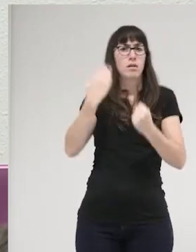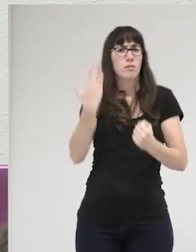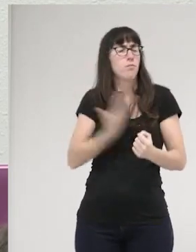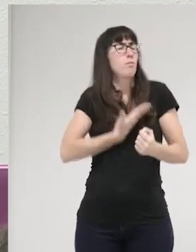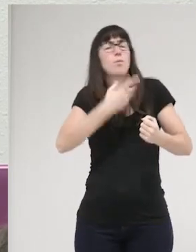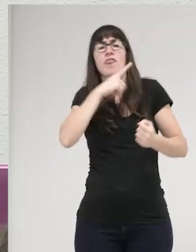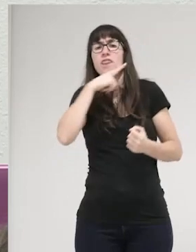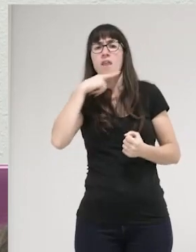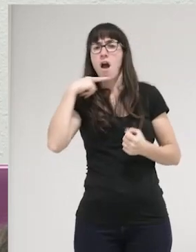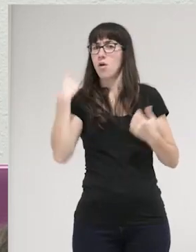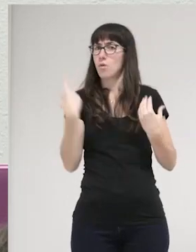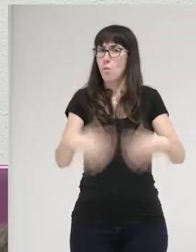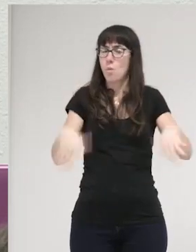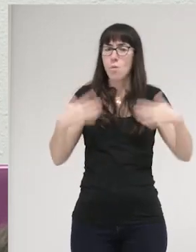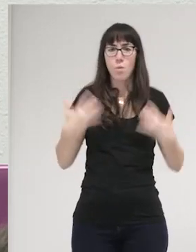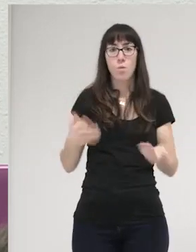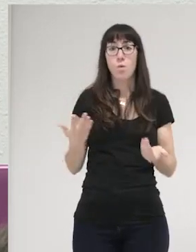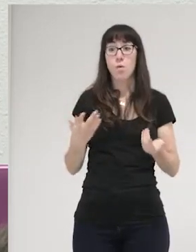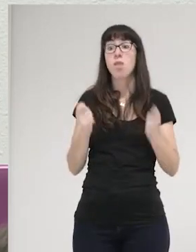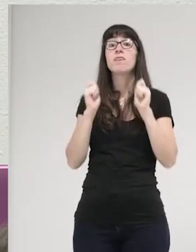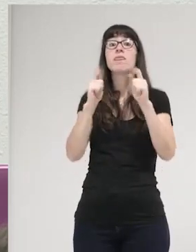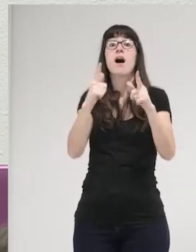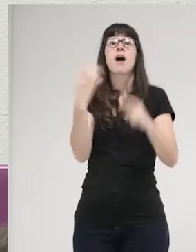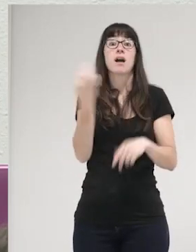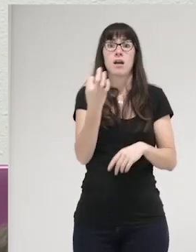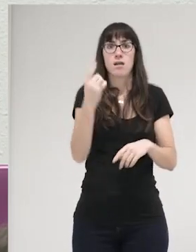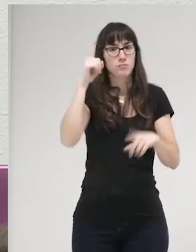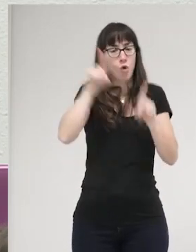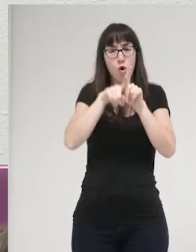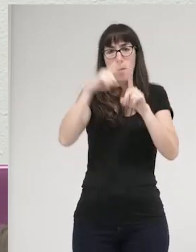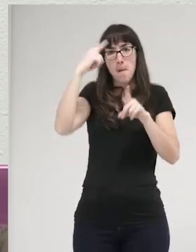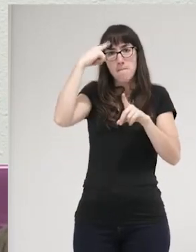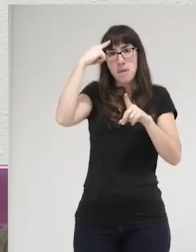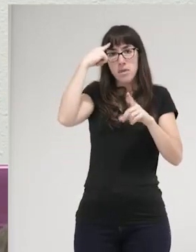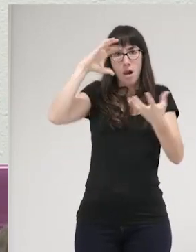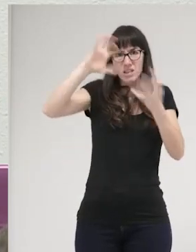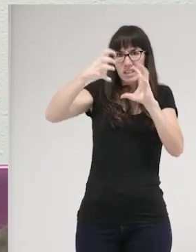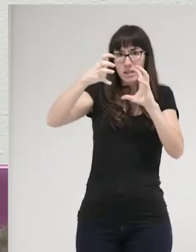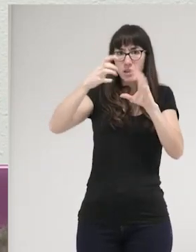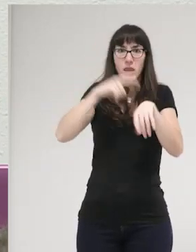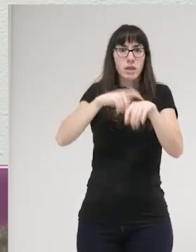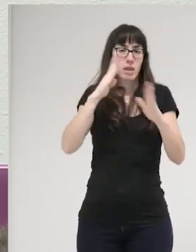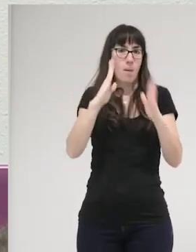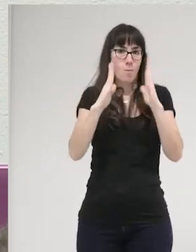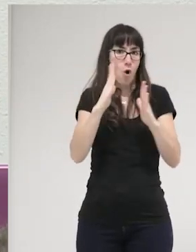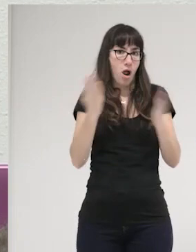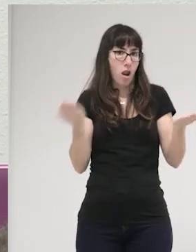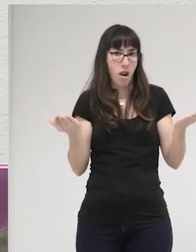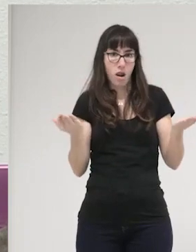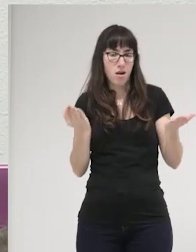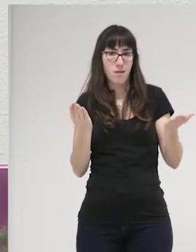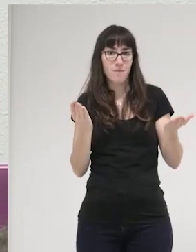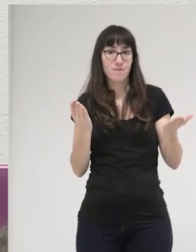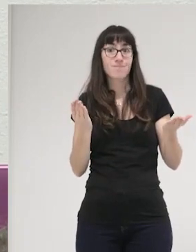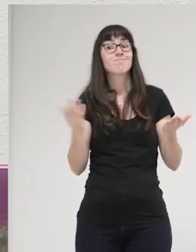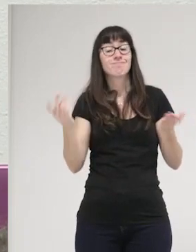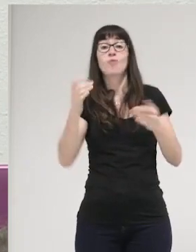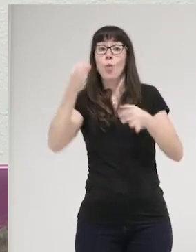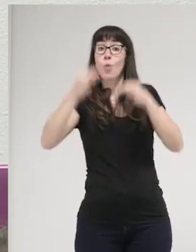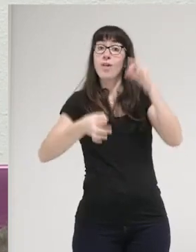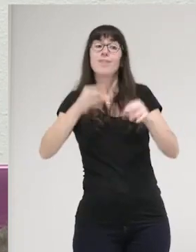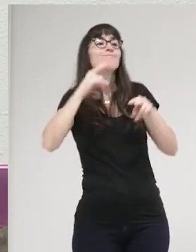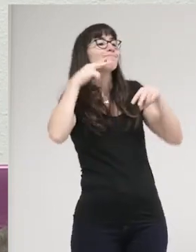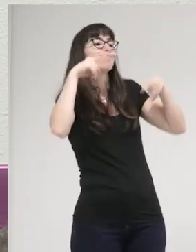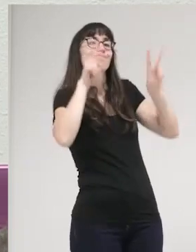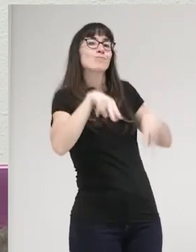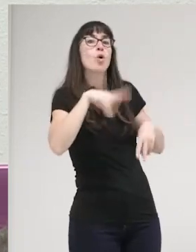obviamente que va a generar una perturbación mental temporal reconocida en este caso puesto que como es una